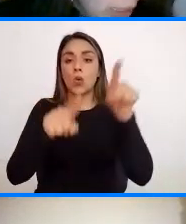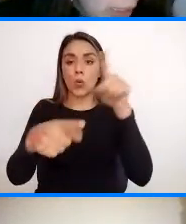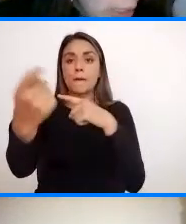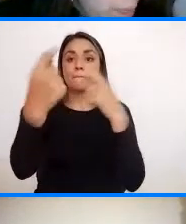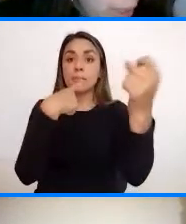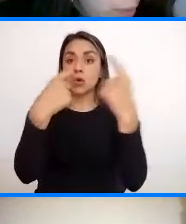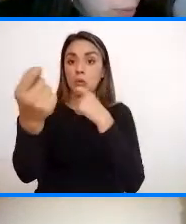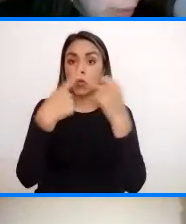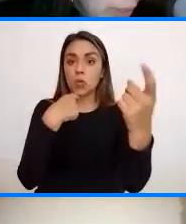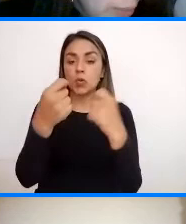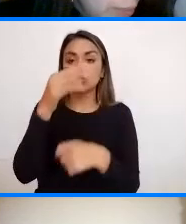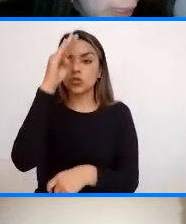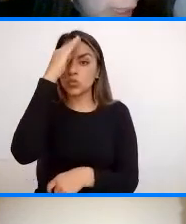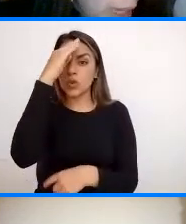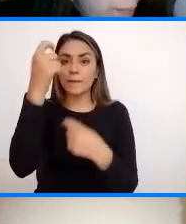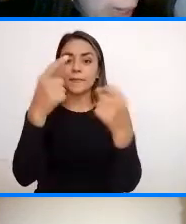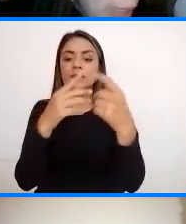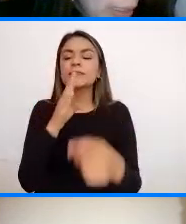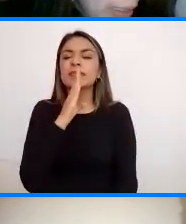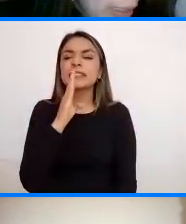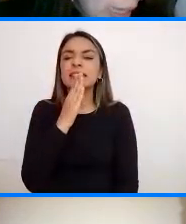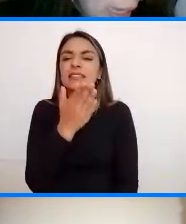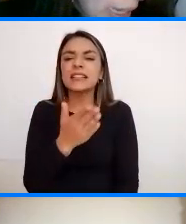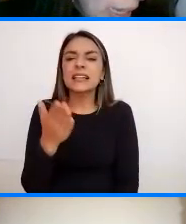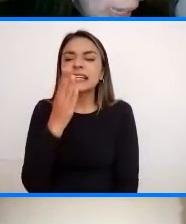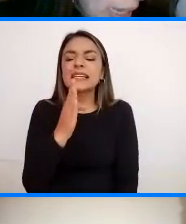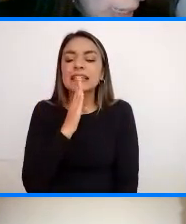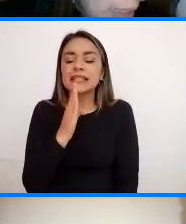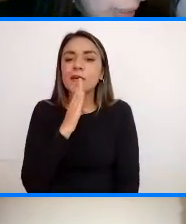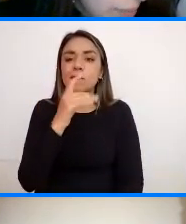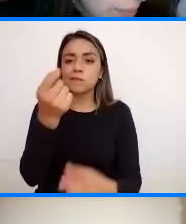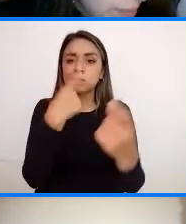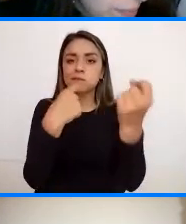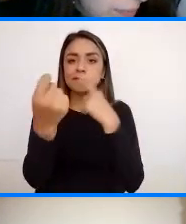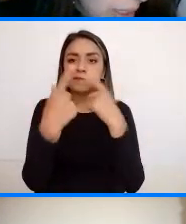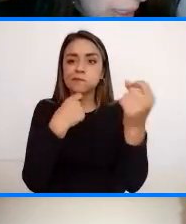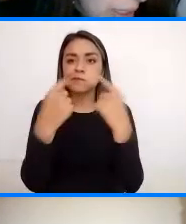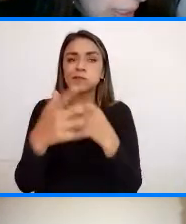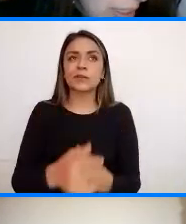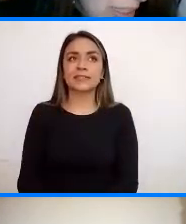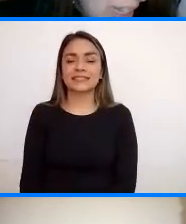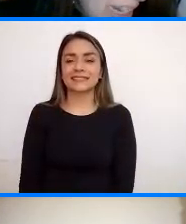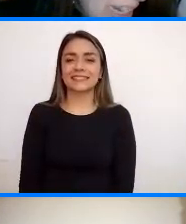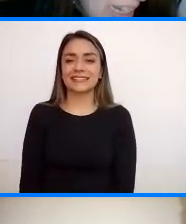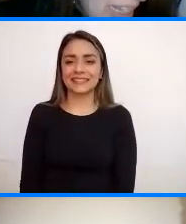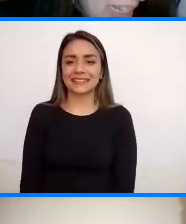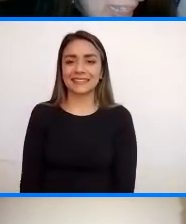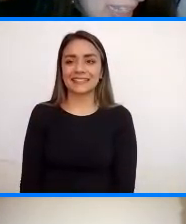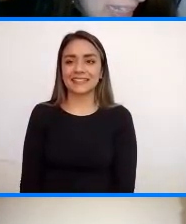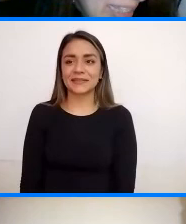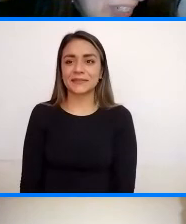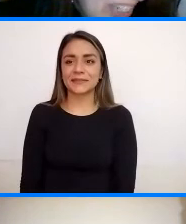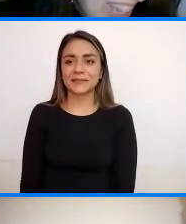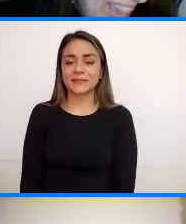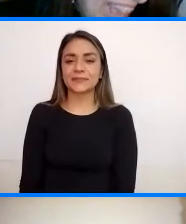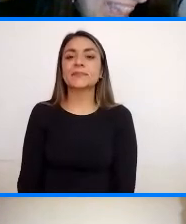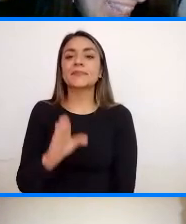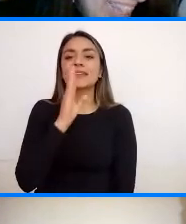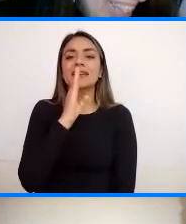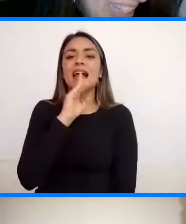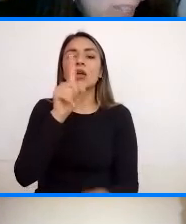Chicos ¿Quién tiene preguntas? Aparte de El Del link De asistencia